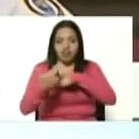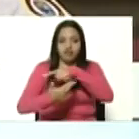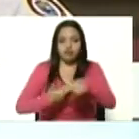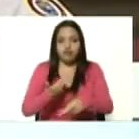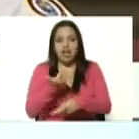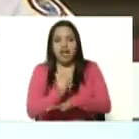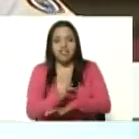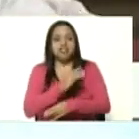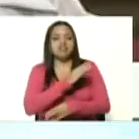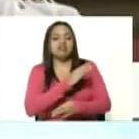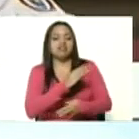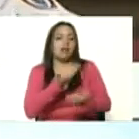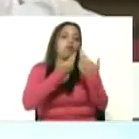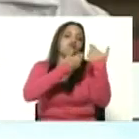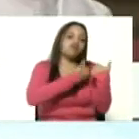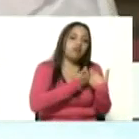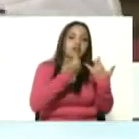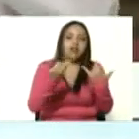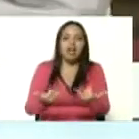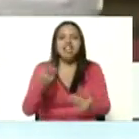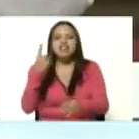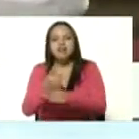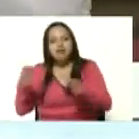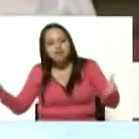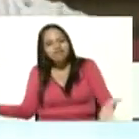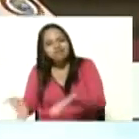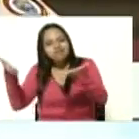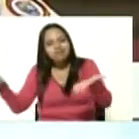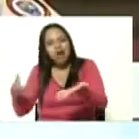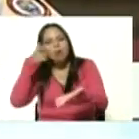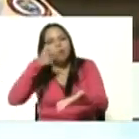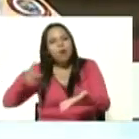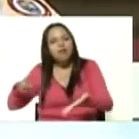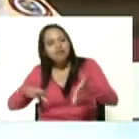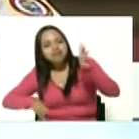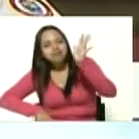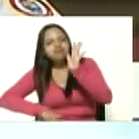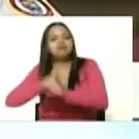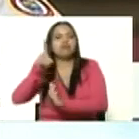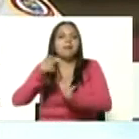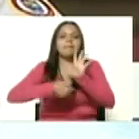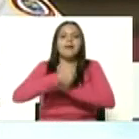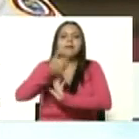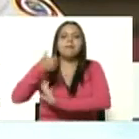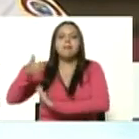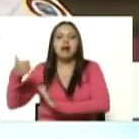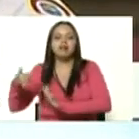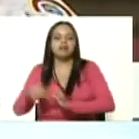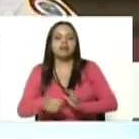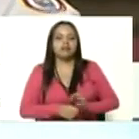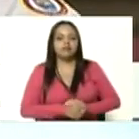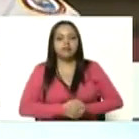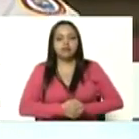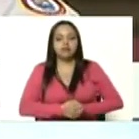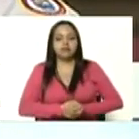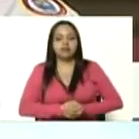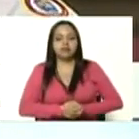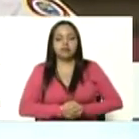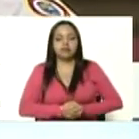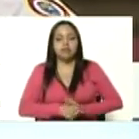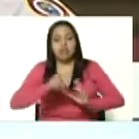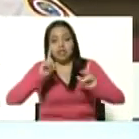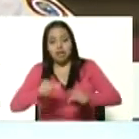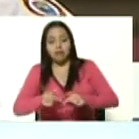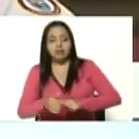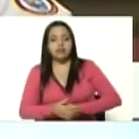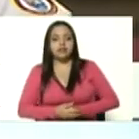cargos de dirección tenemos que hacer que ese poder popular acrecente cada día más y en la fuerza armada mi comandante en jefe